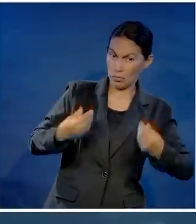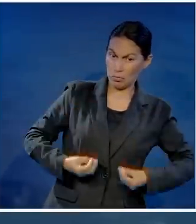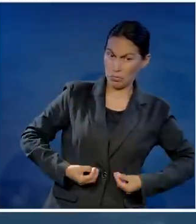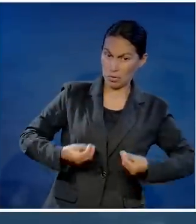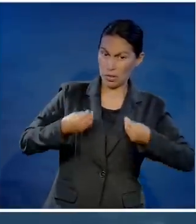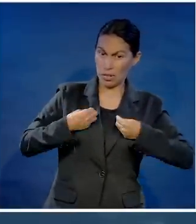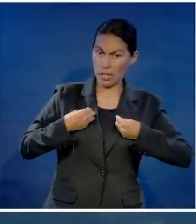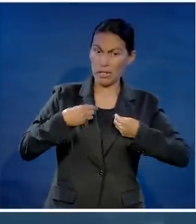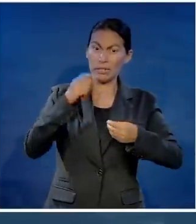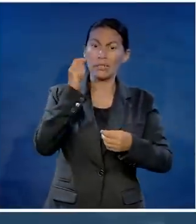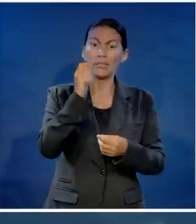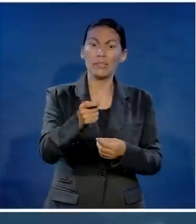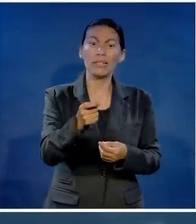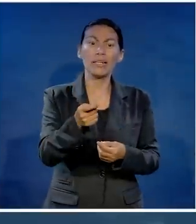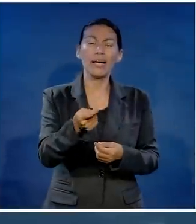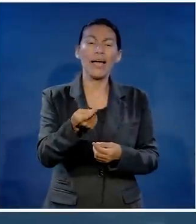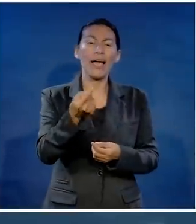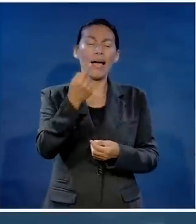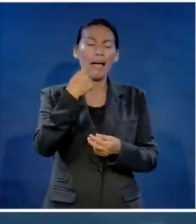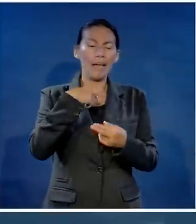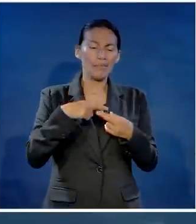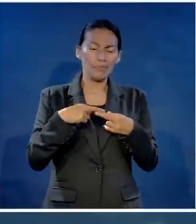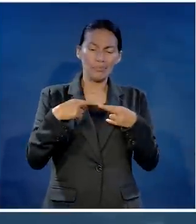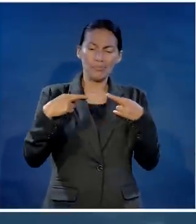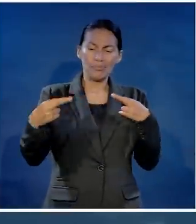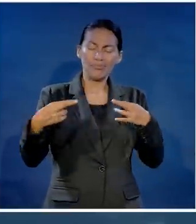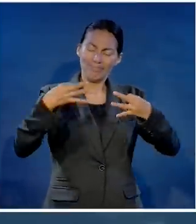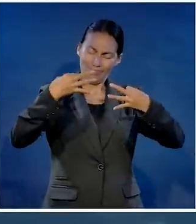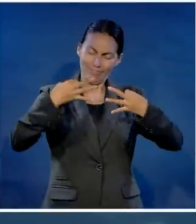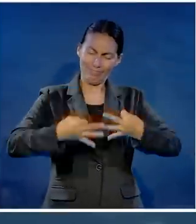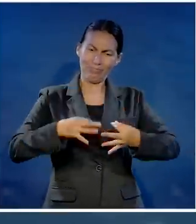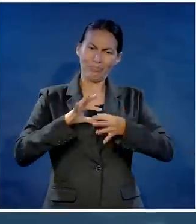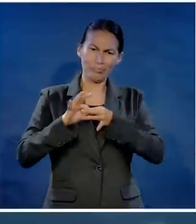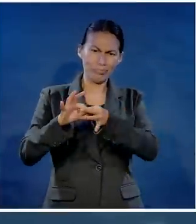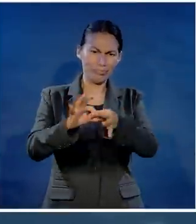depende directamente de la sanidad de sus relaciones.